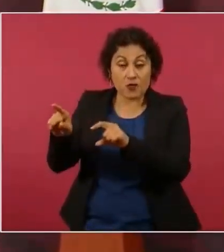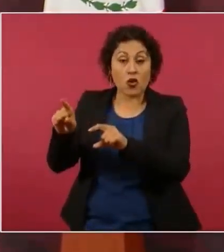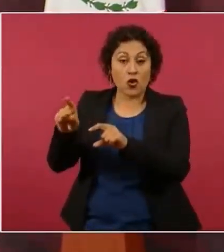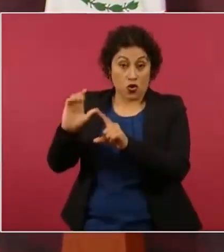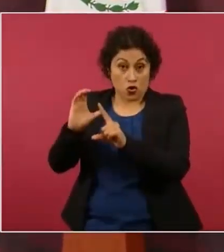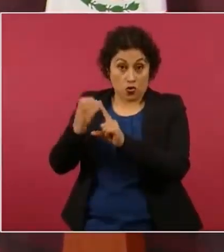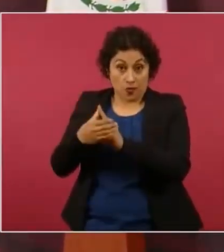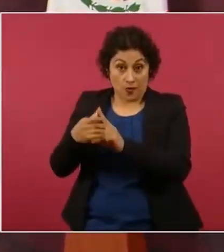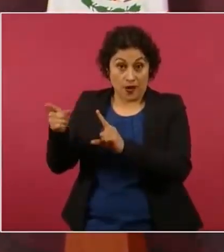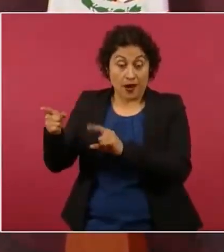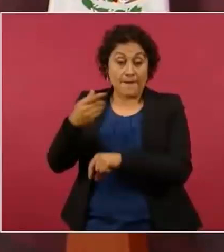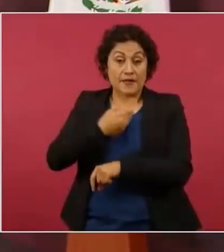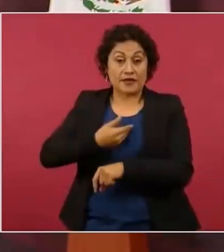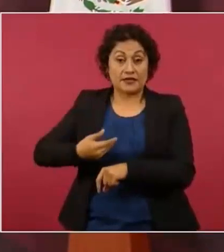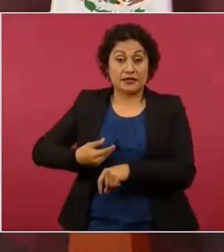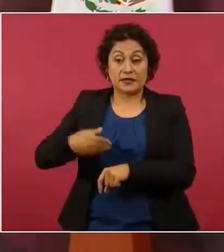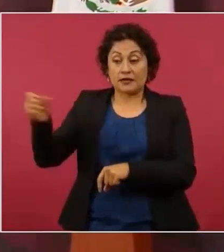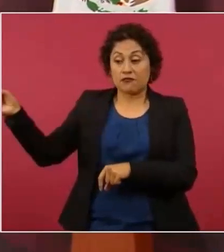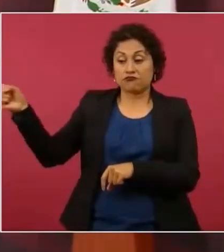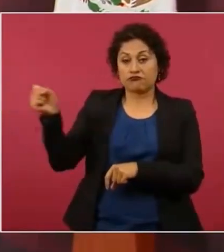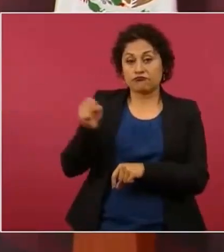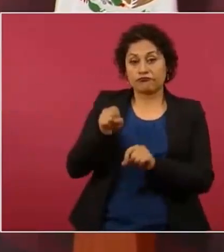para que trabajara con ellos.